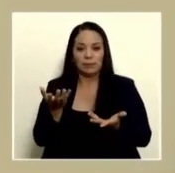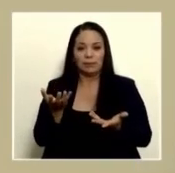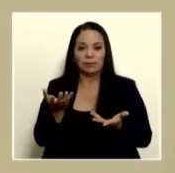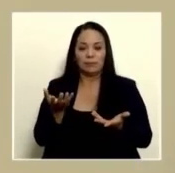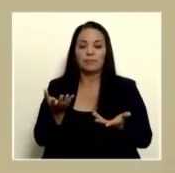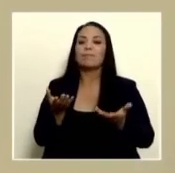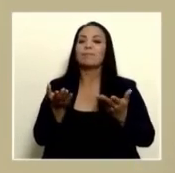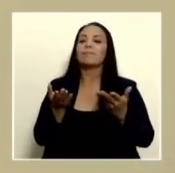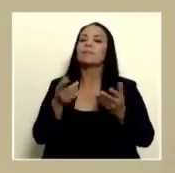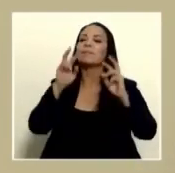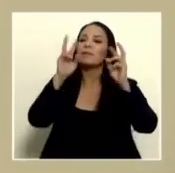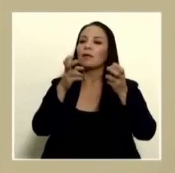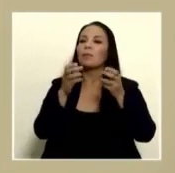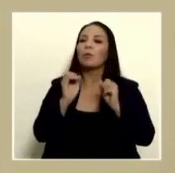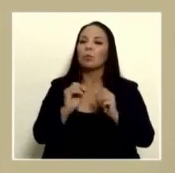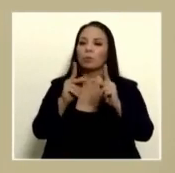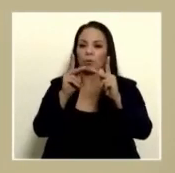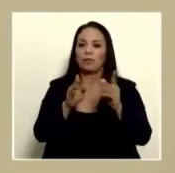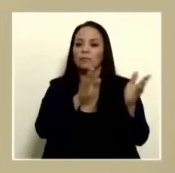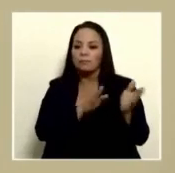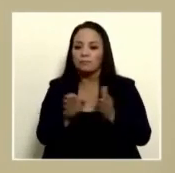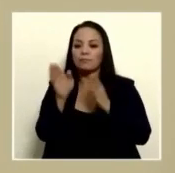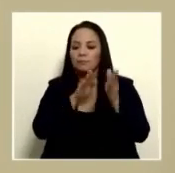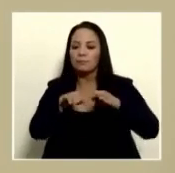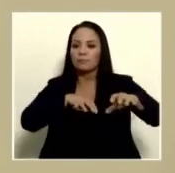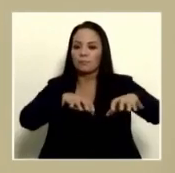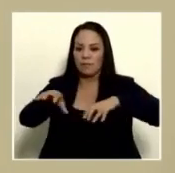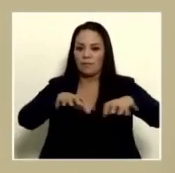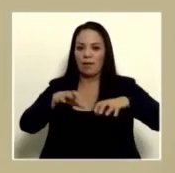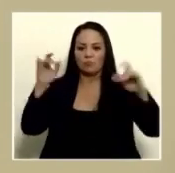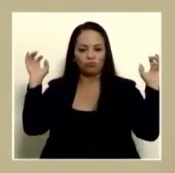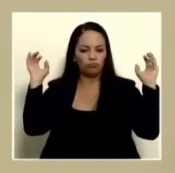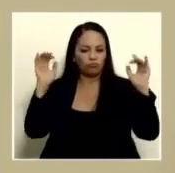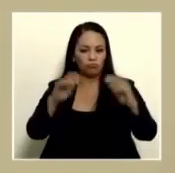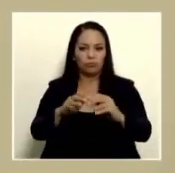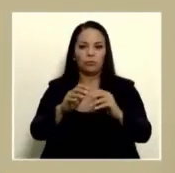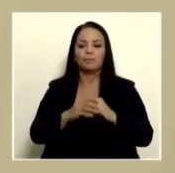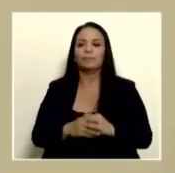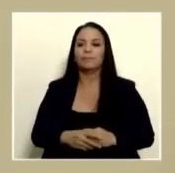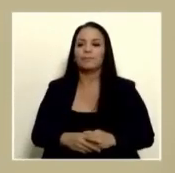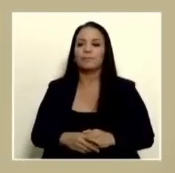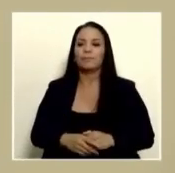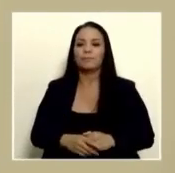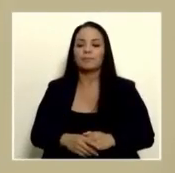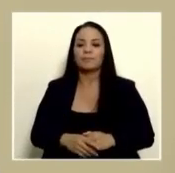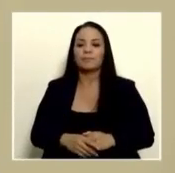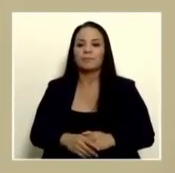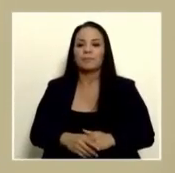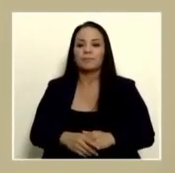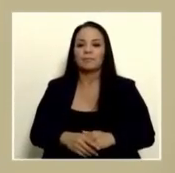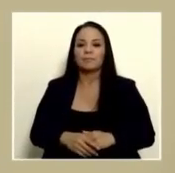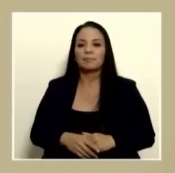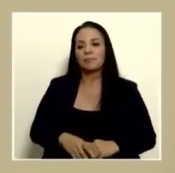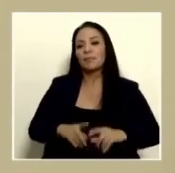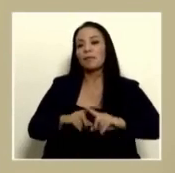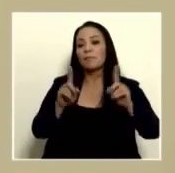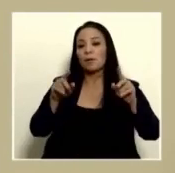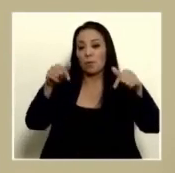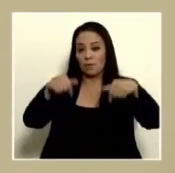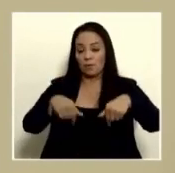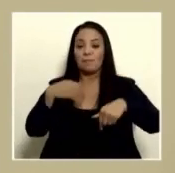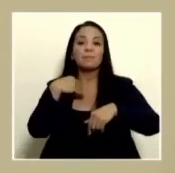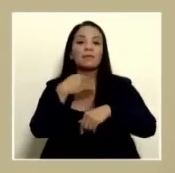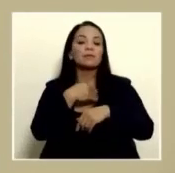sobre la oportunidad de organizar eventos especialmente masivos y aquí aquí está el